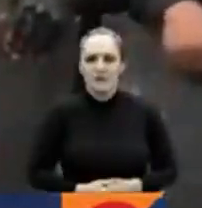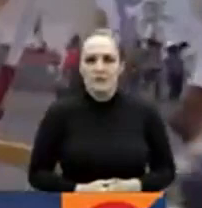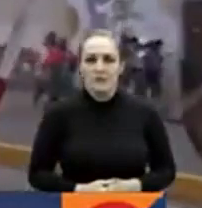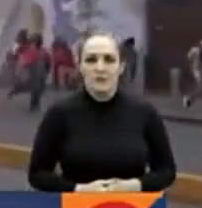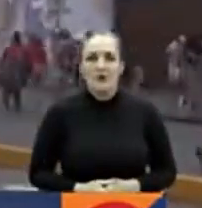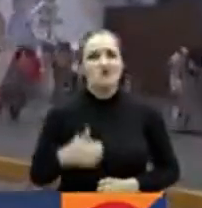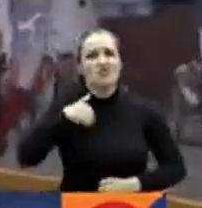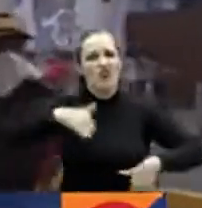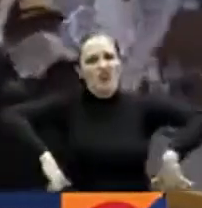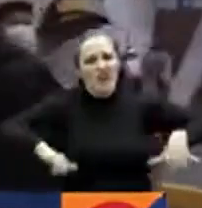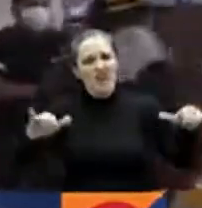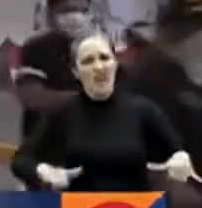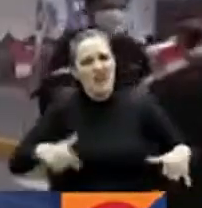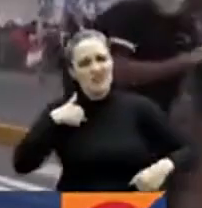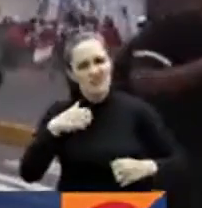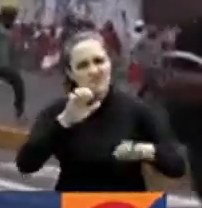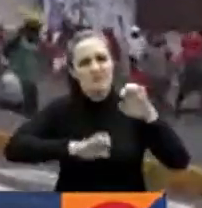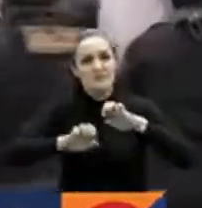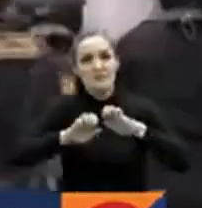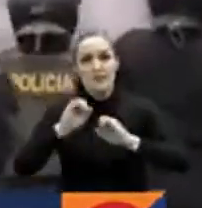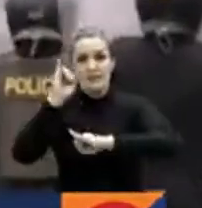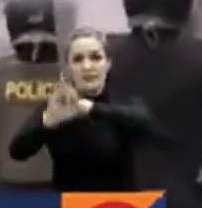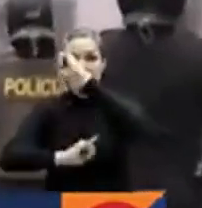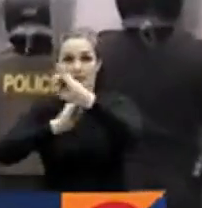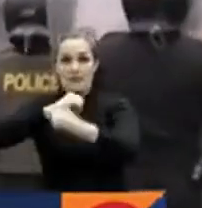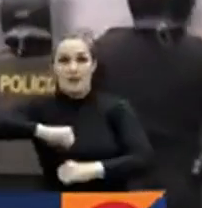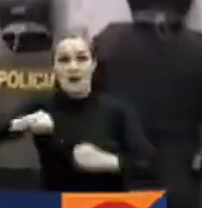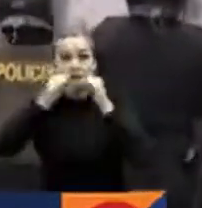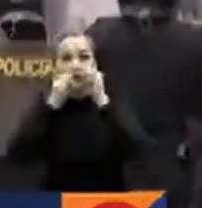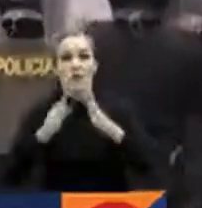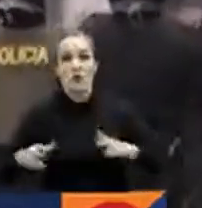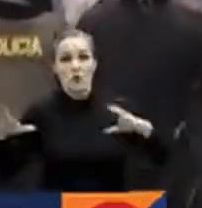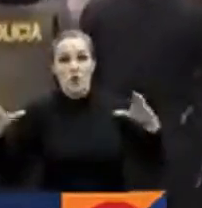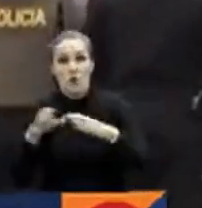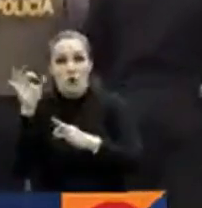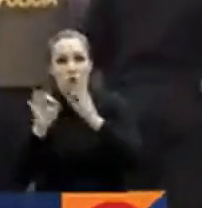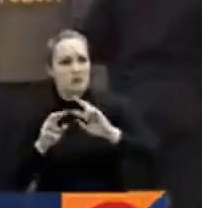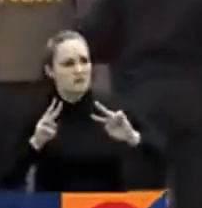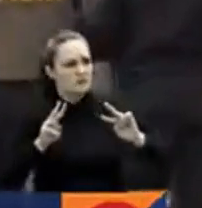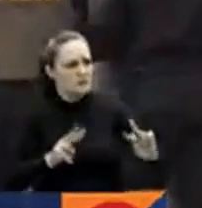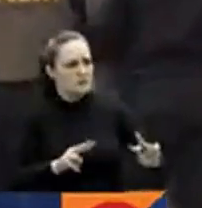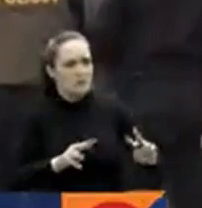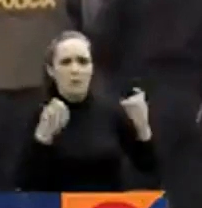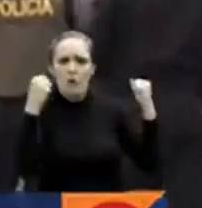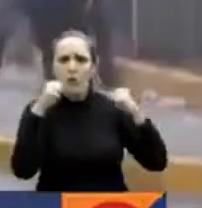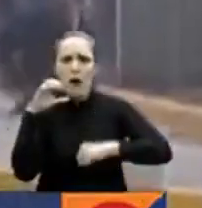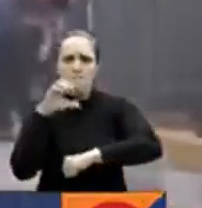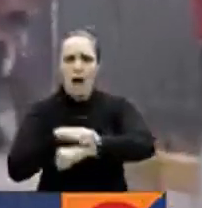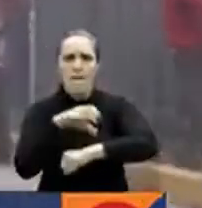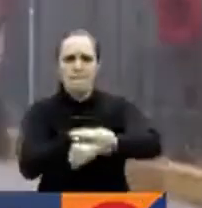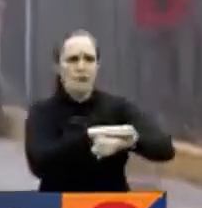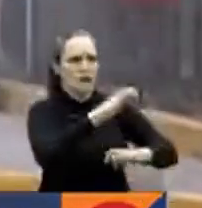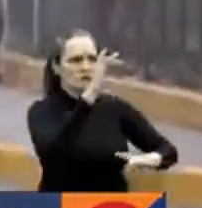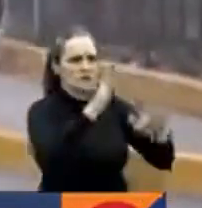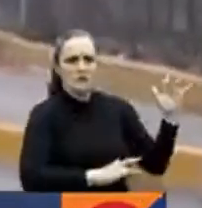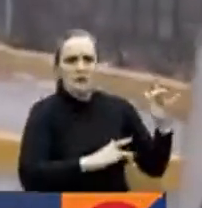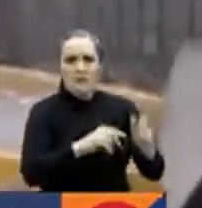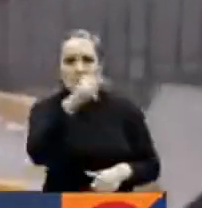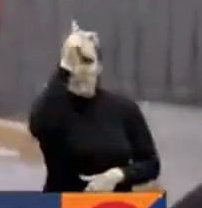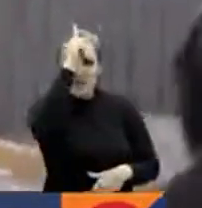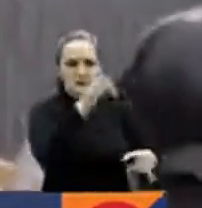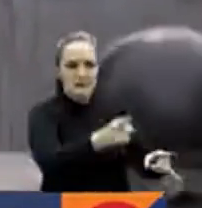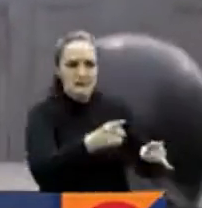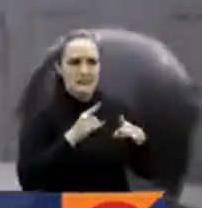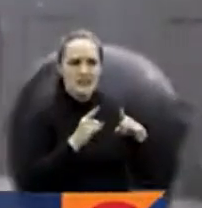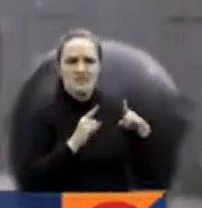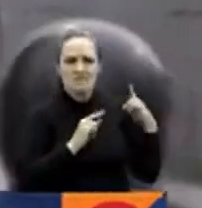La Corte Interamericana de Derechos Humanos manifestó preocuparse por las detenciones masivas. Nuevamente, Perú y la estridencia de